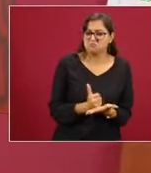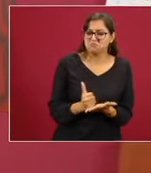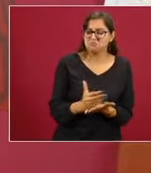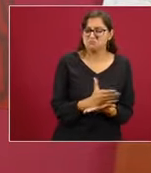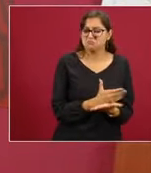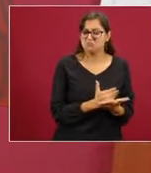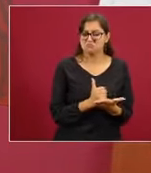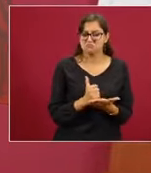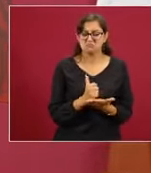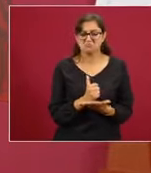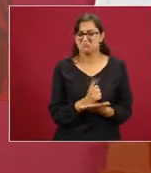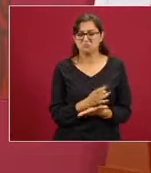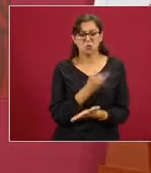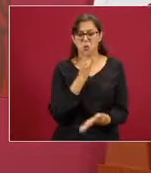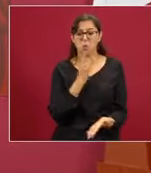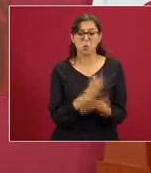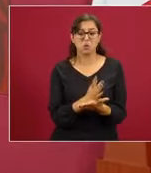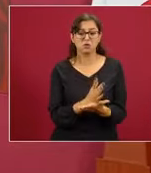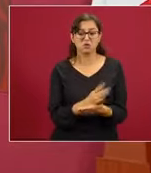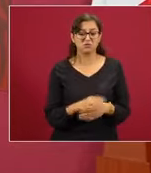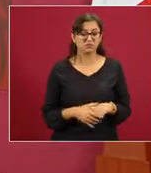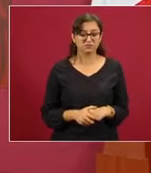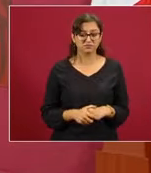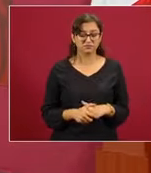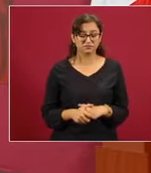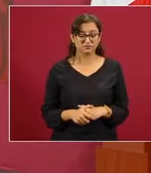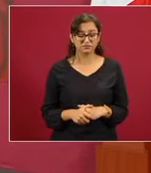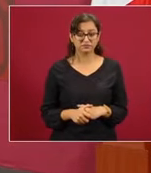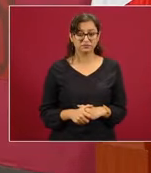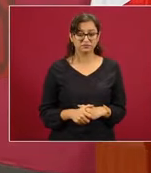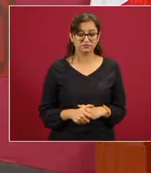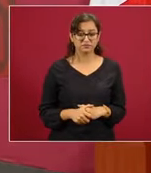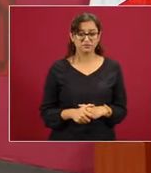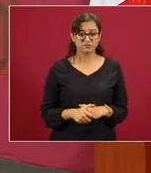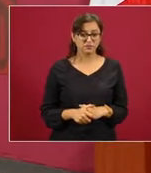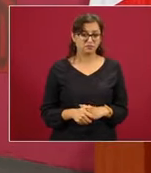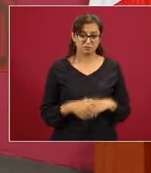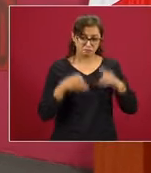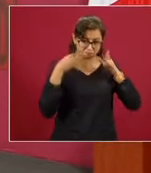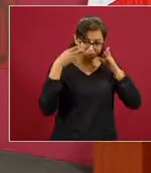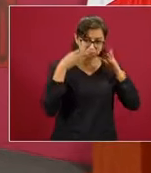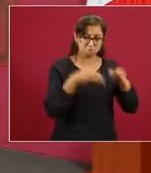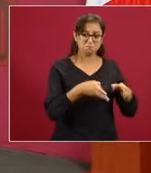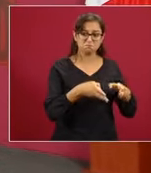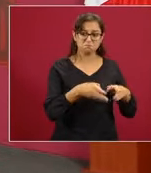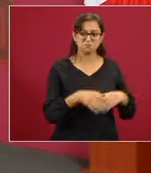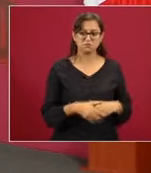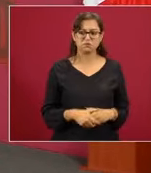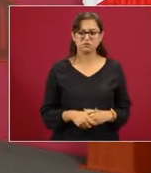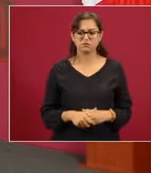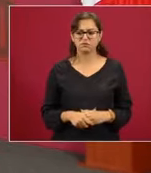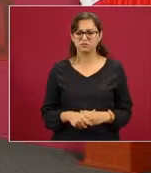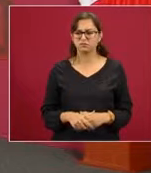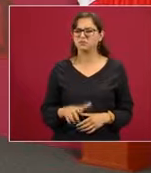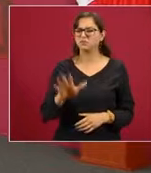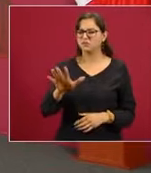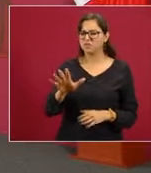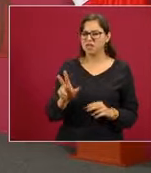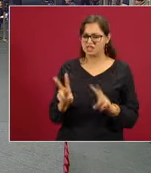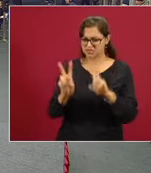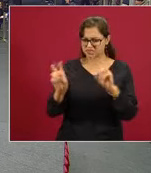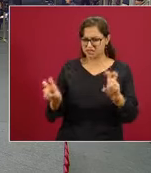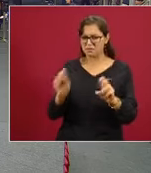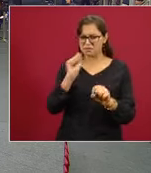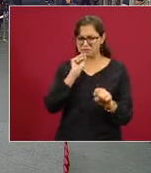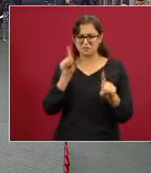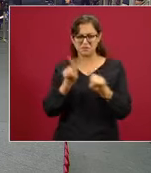poder público. A eso se dedicaban. Y un poco en ese tema también el